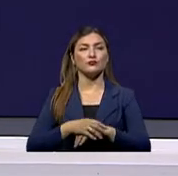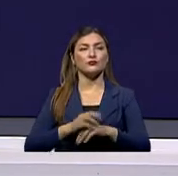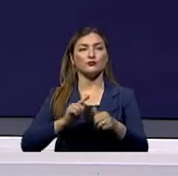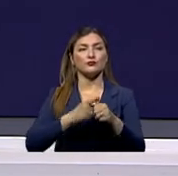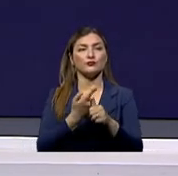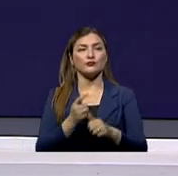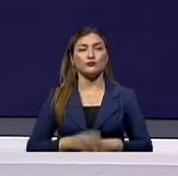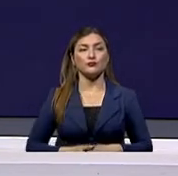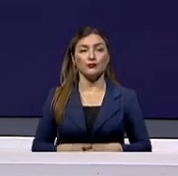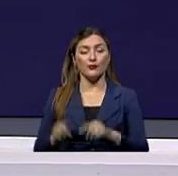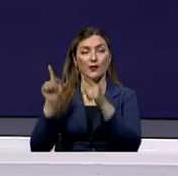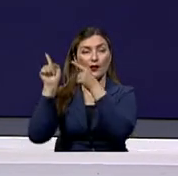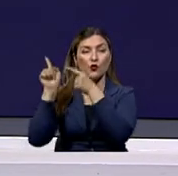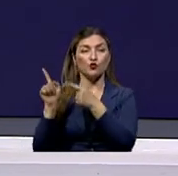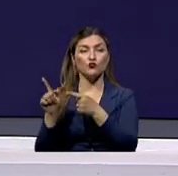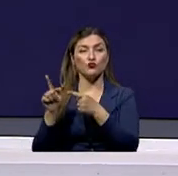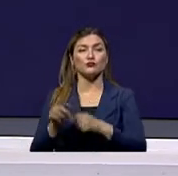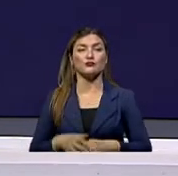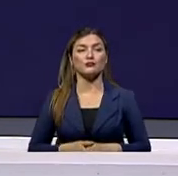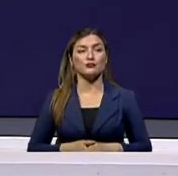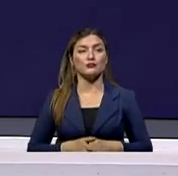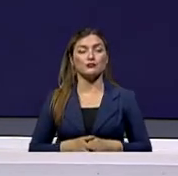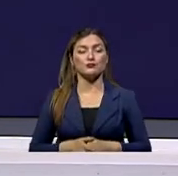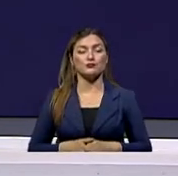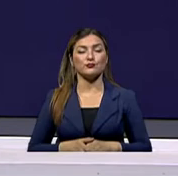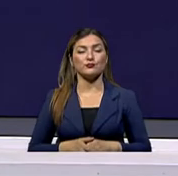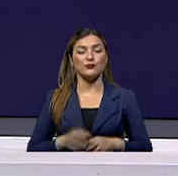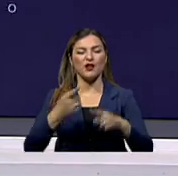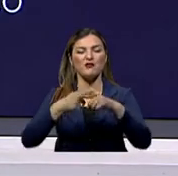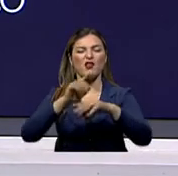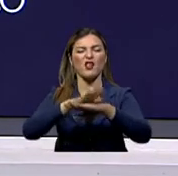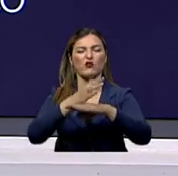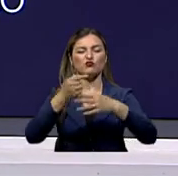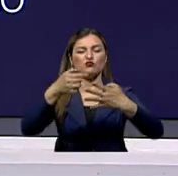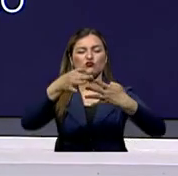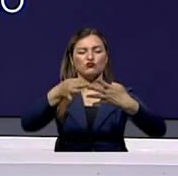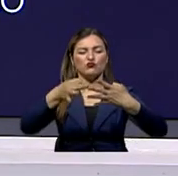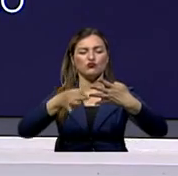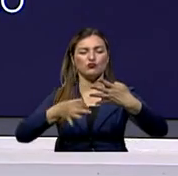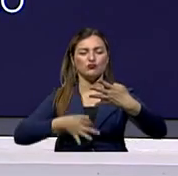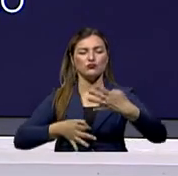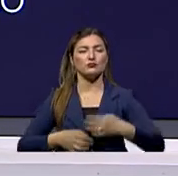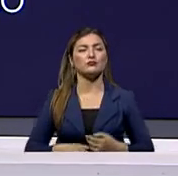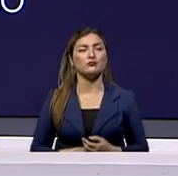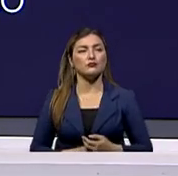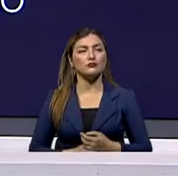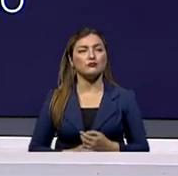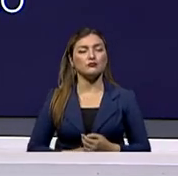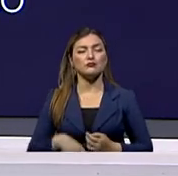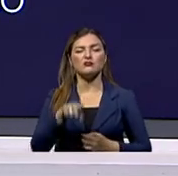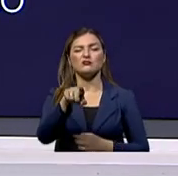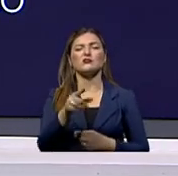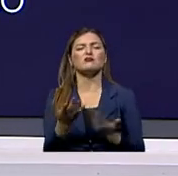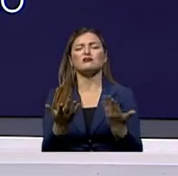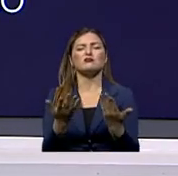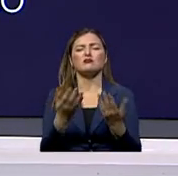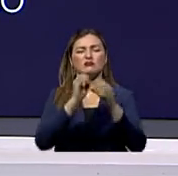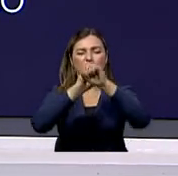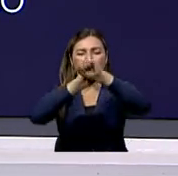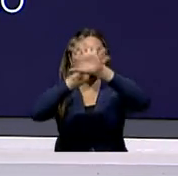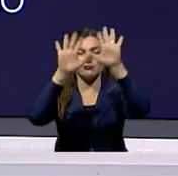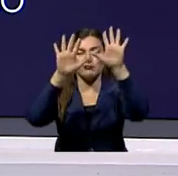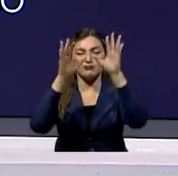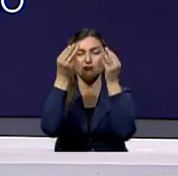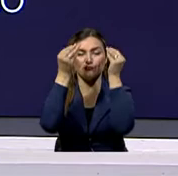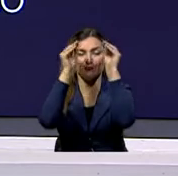léntigo maligno, el melanoma lentiginoso acral y el melanoma amelantónico. Sin embargo, usted lo que tiene que saber es que al